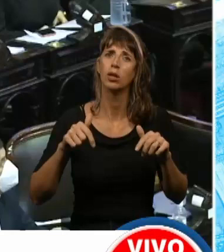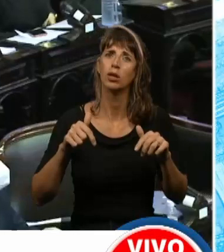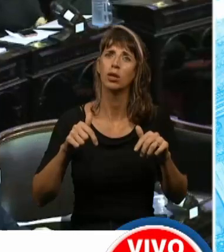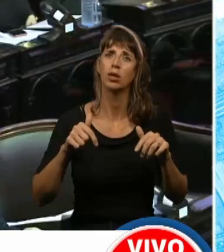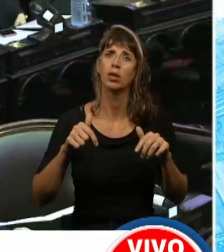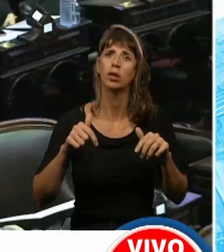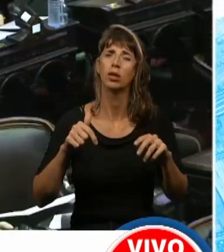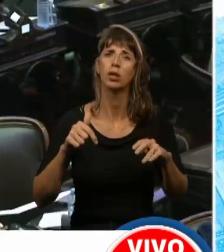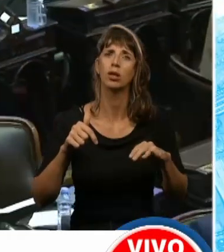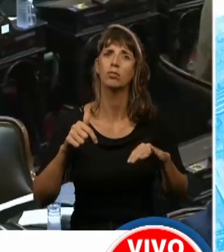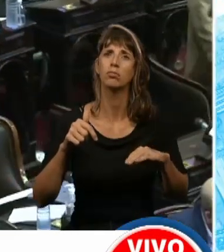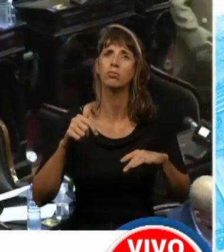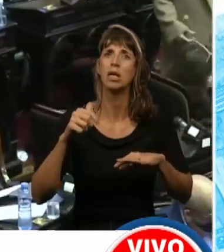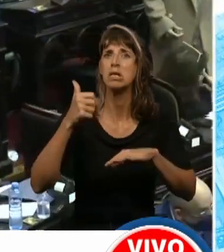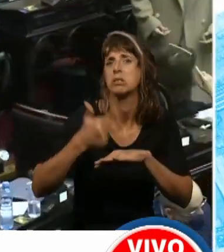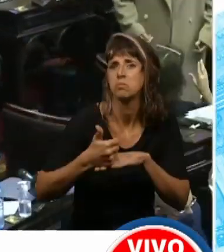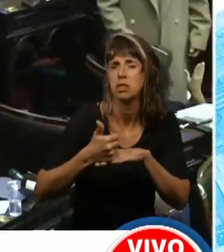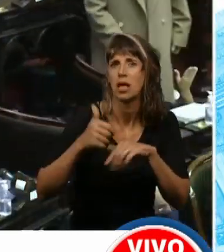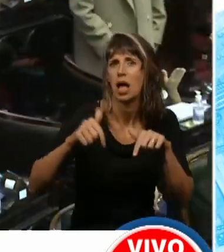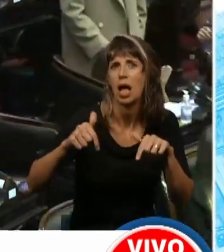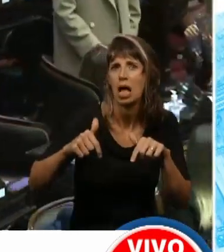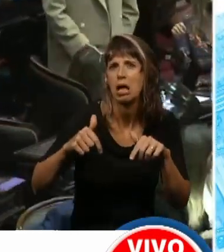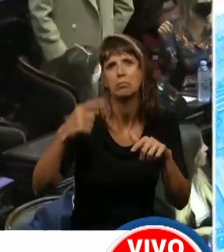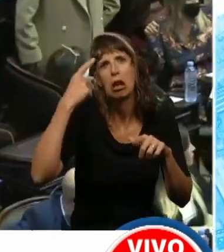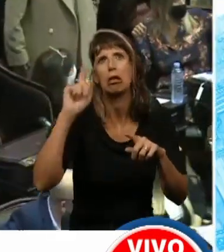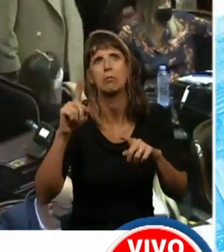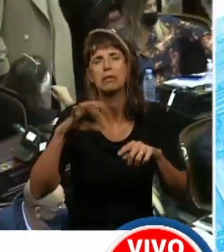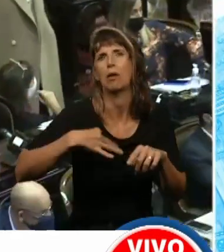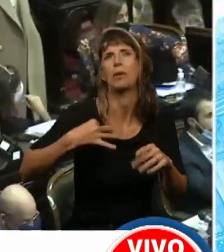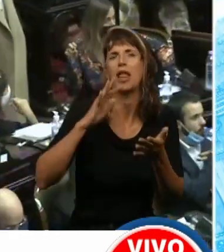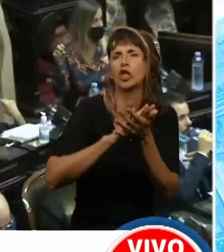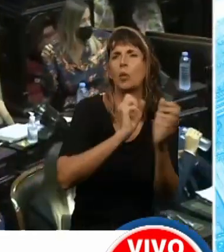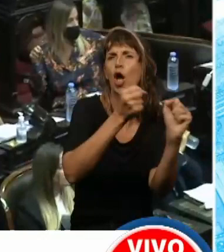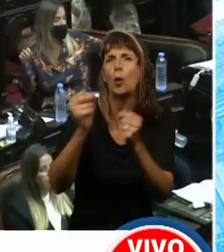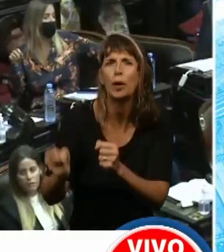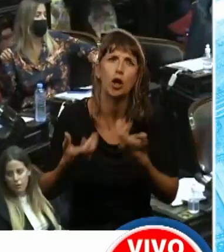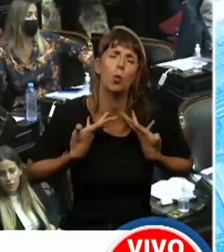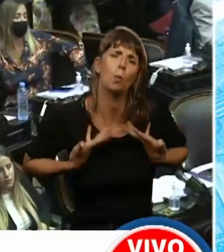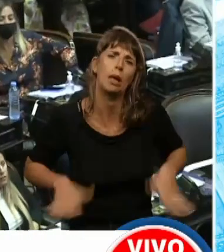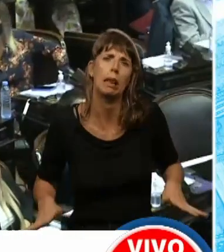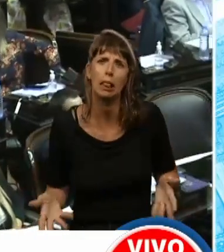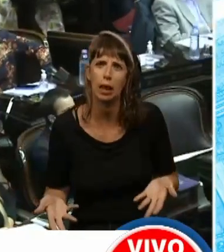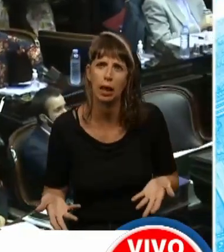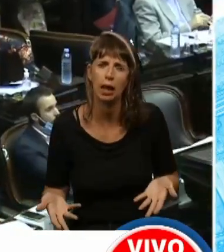les va a conmover jamás la vida de un obrero sencillo como Salamanca, de un dirigente